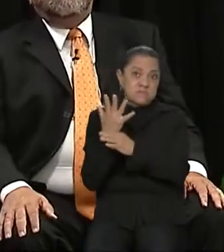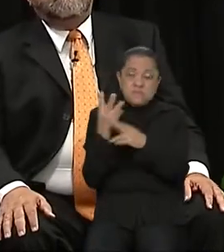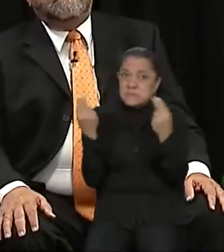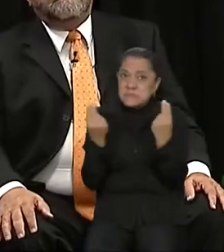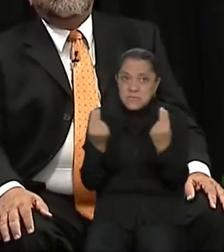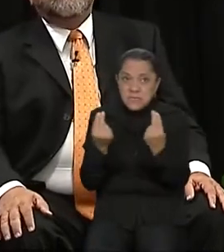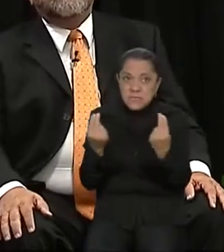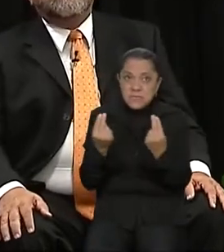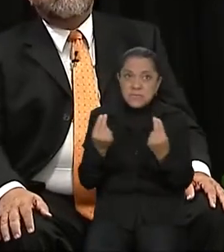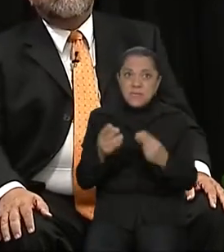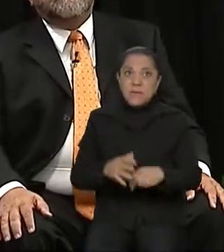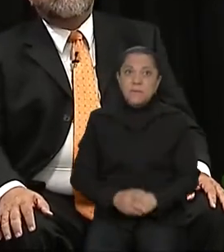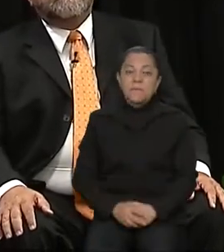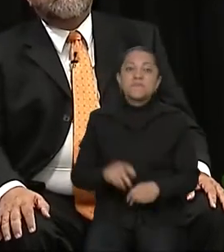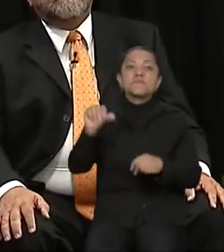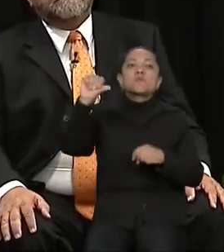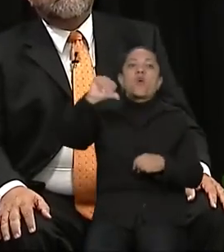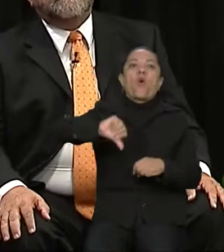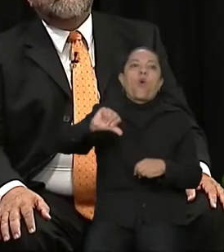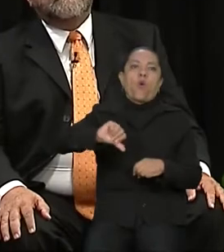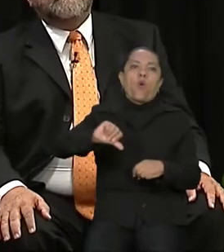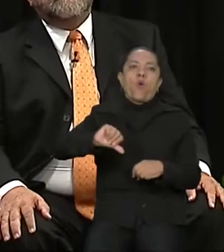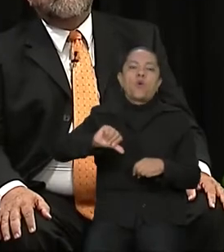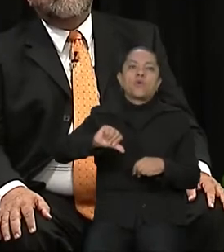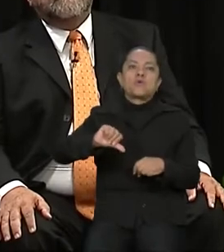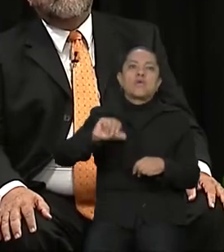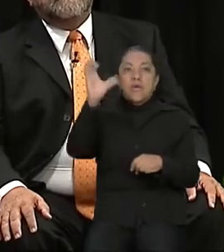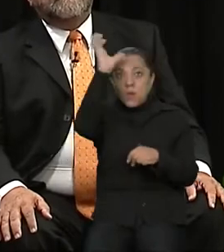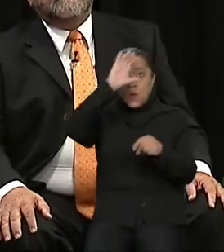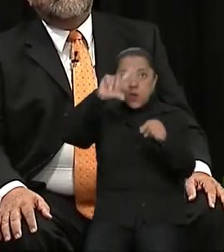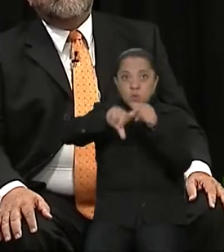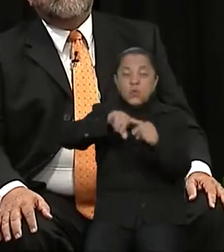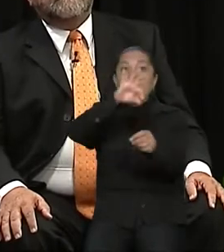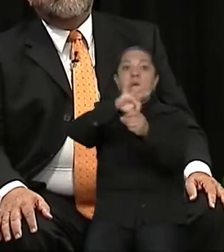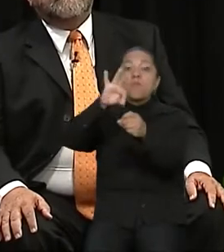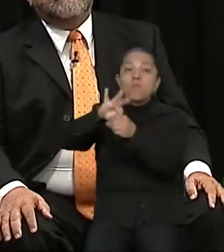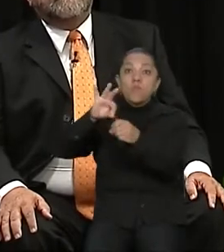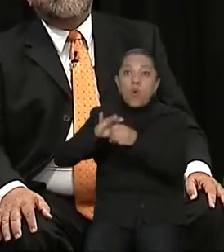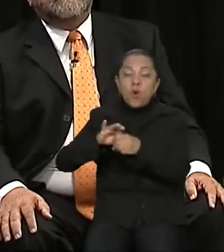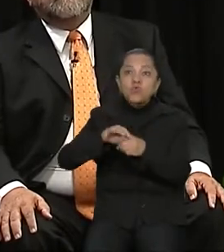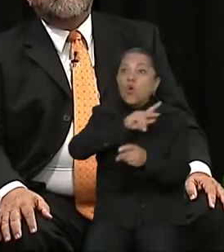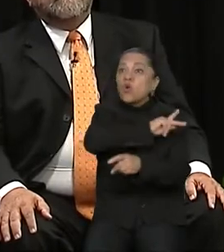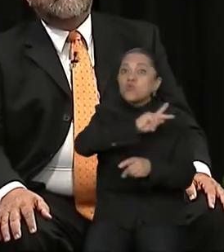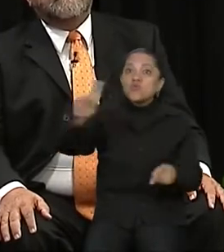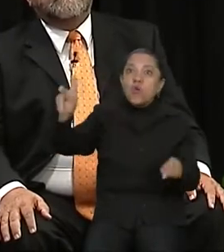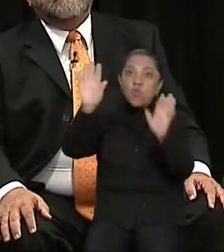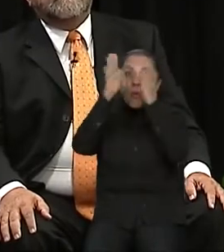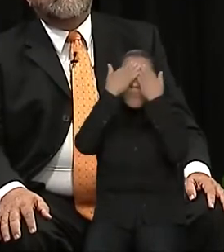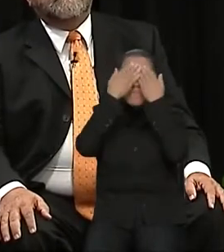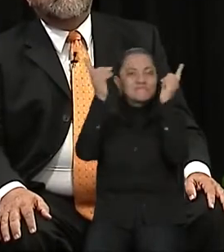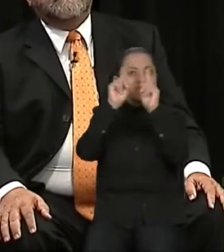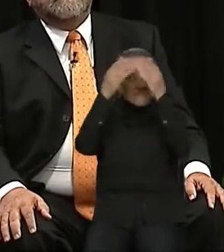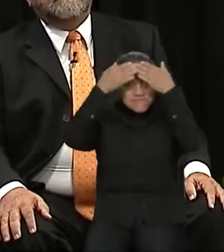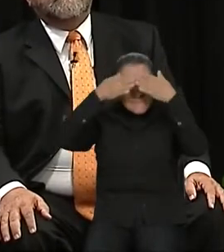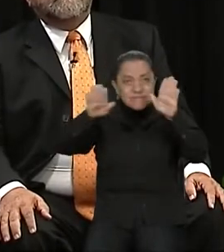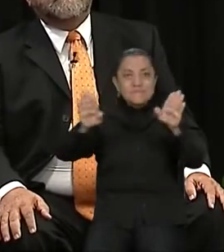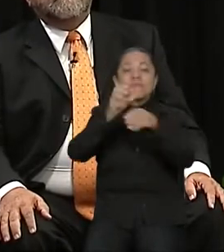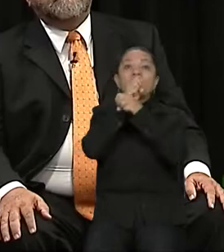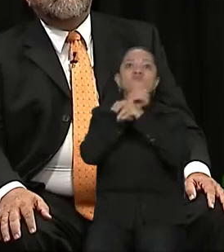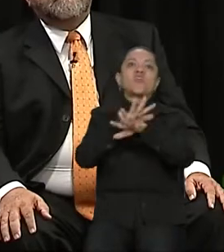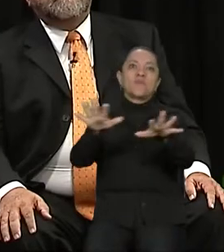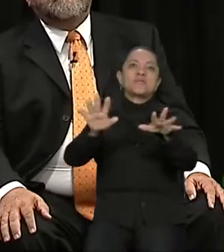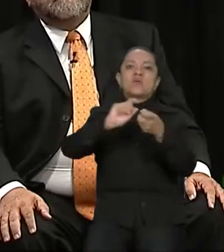Hoy como nunca, la cultura del voto informado será la palanca de transformación y cambio social que todos queremos.